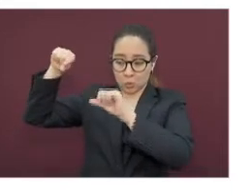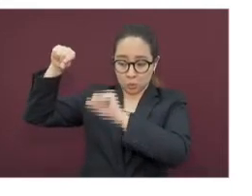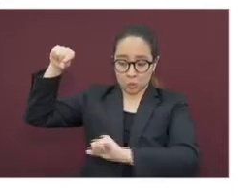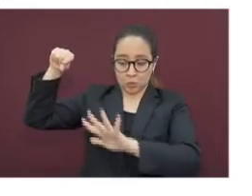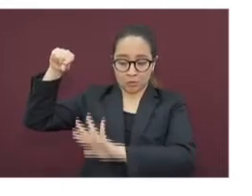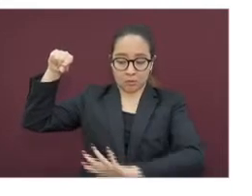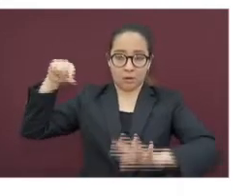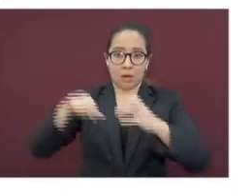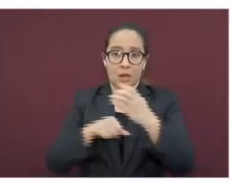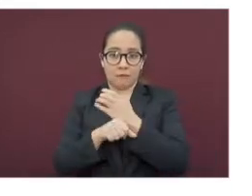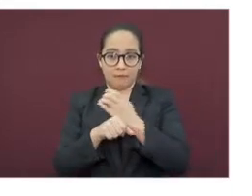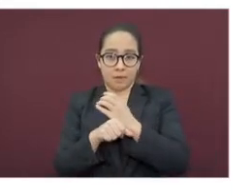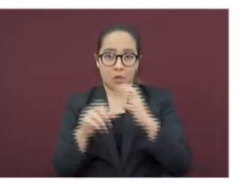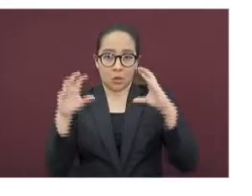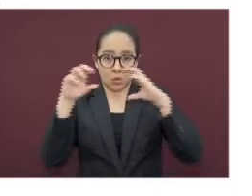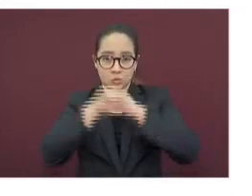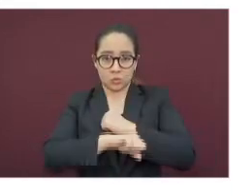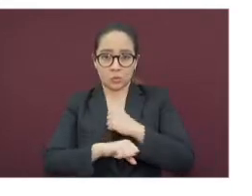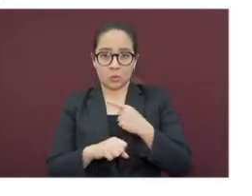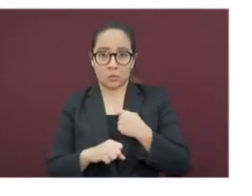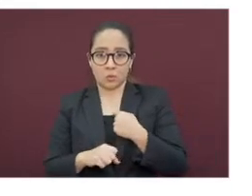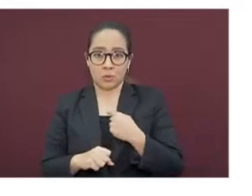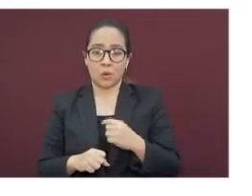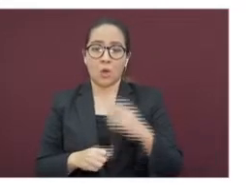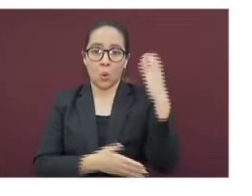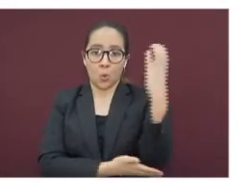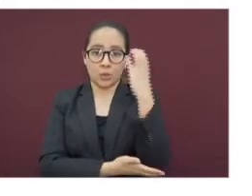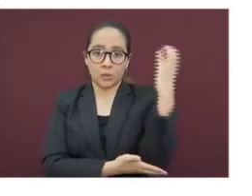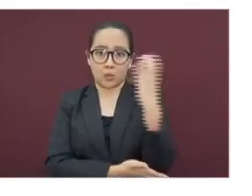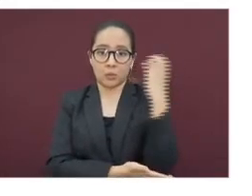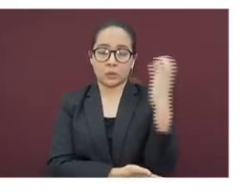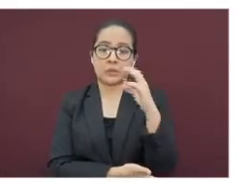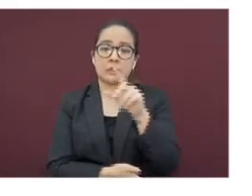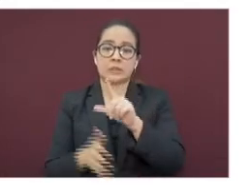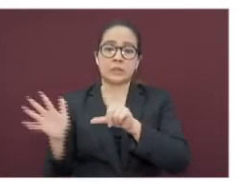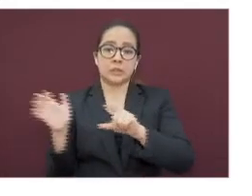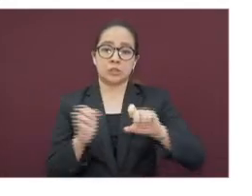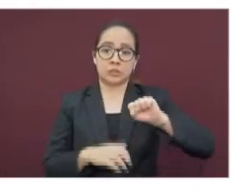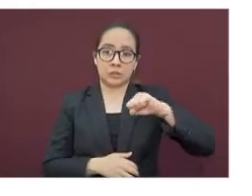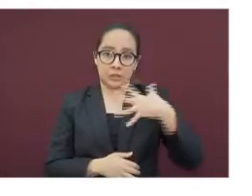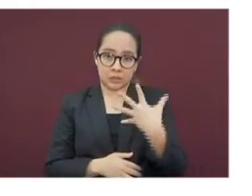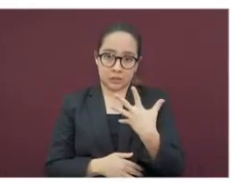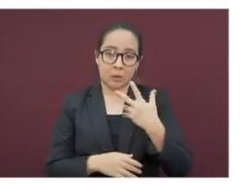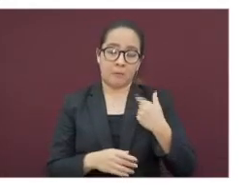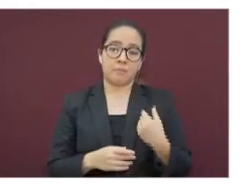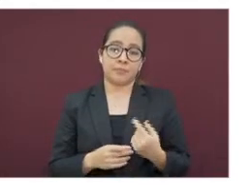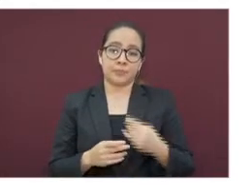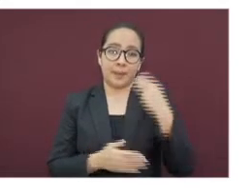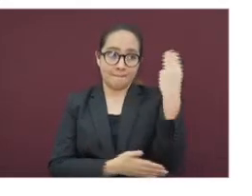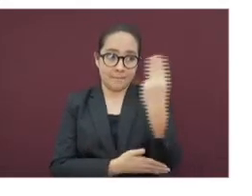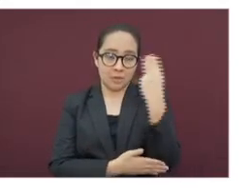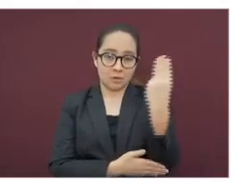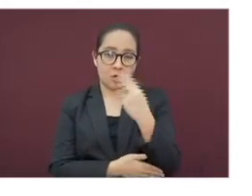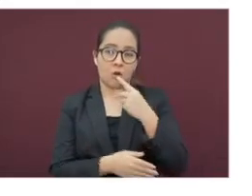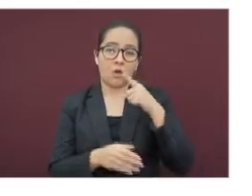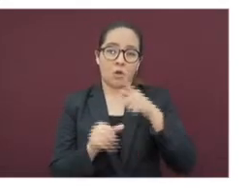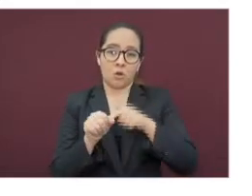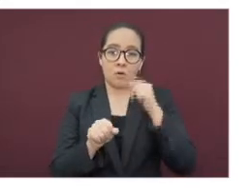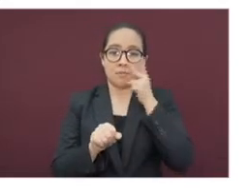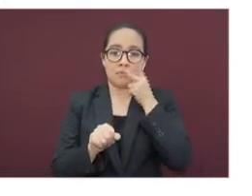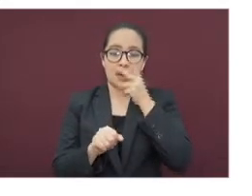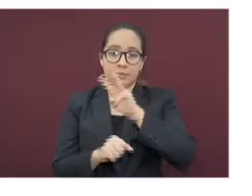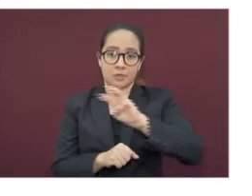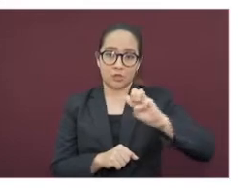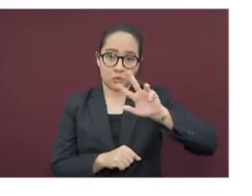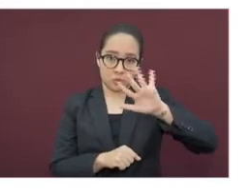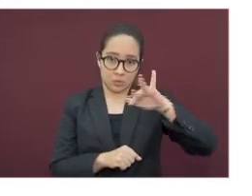municipal de Coatzacoalcos con setecientos sesenta y cinco casos. En Granate, la de Minatitlán con trescientos